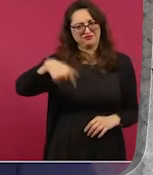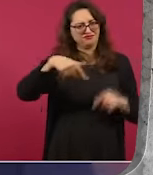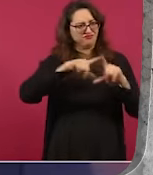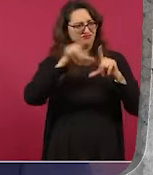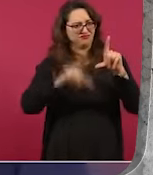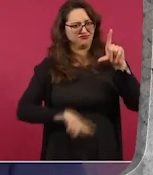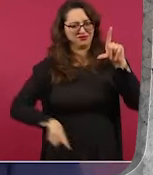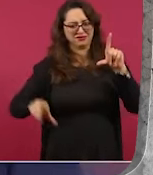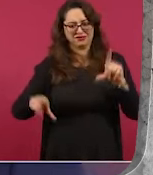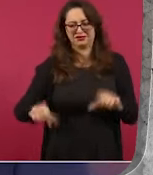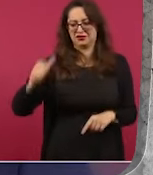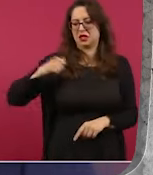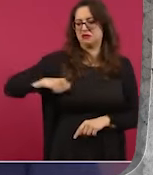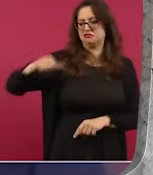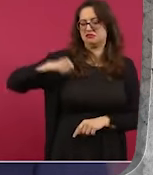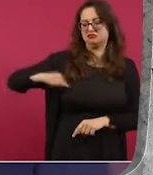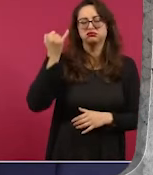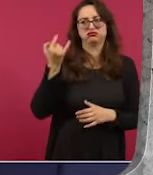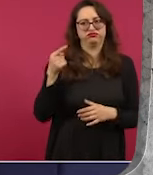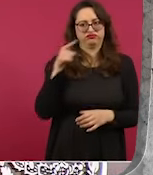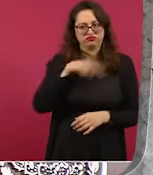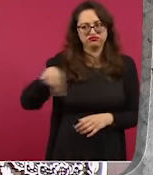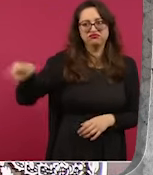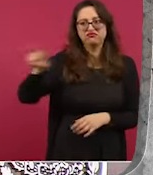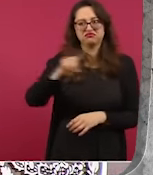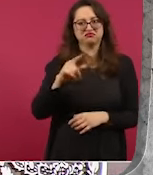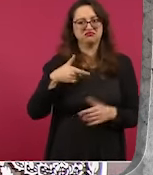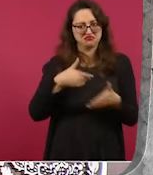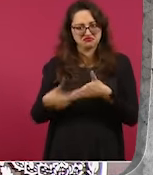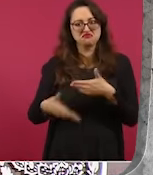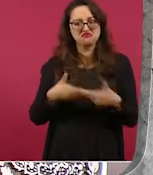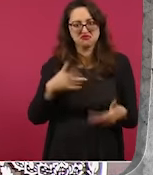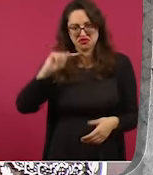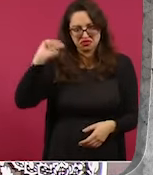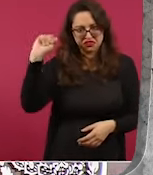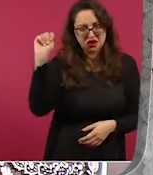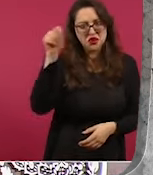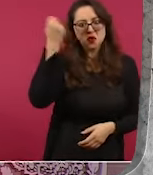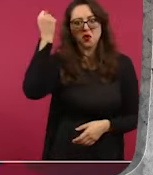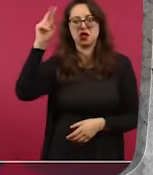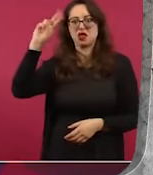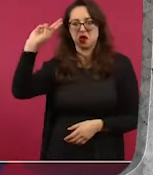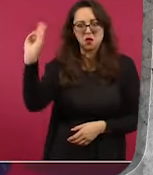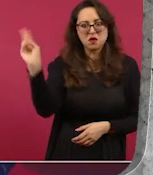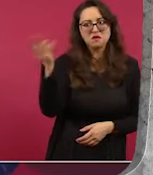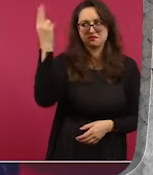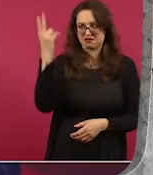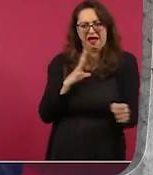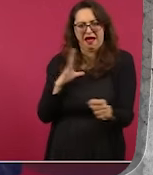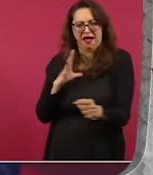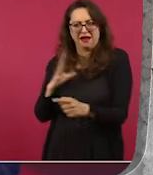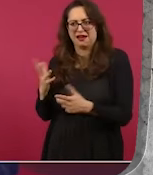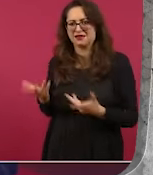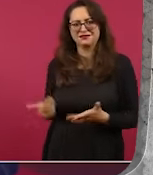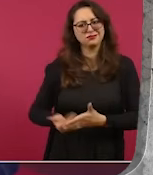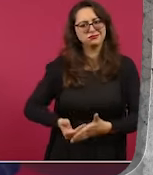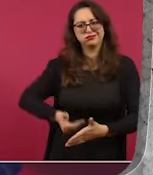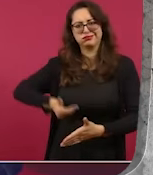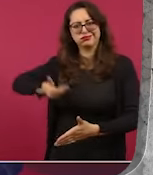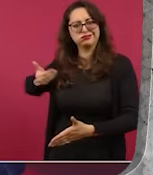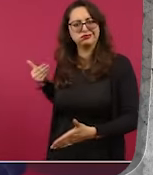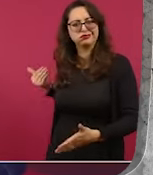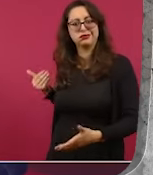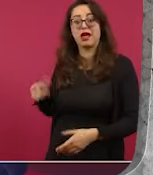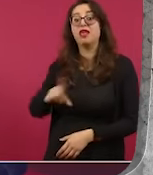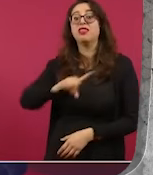es México, porque como nos